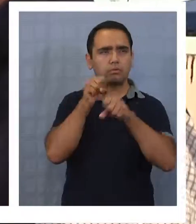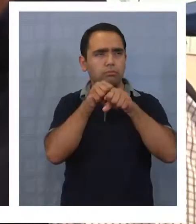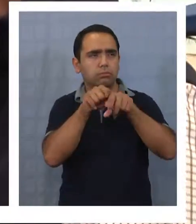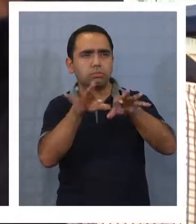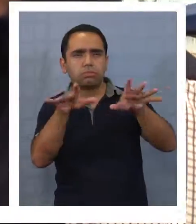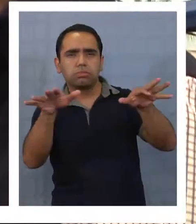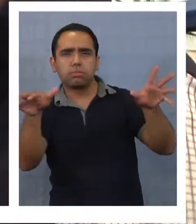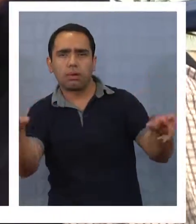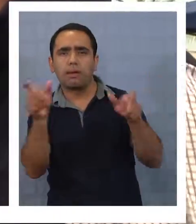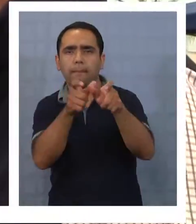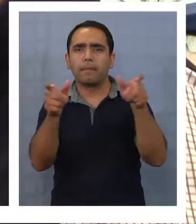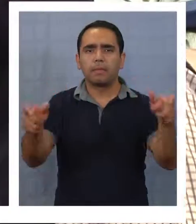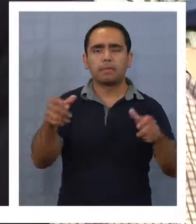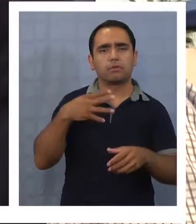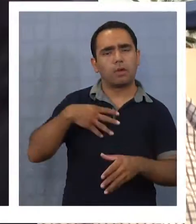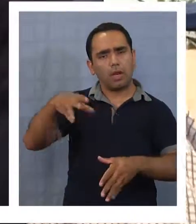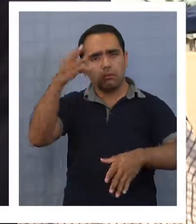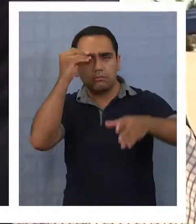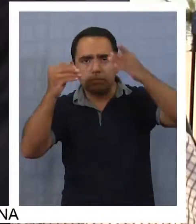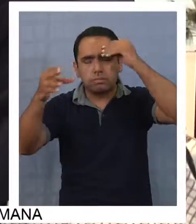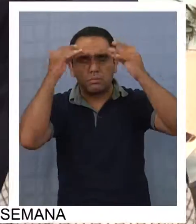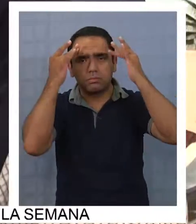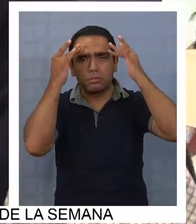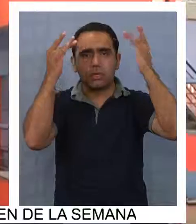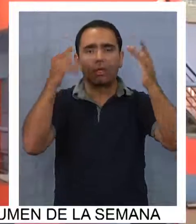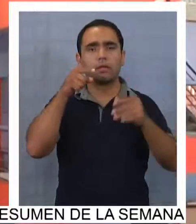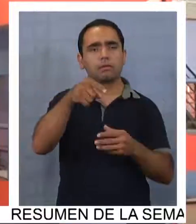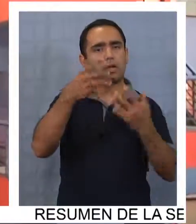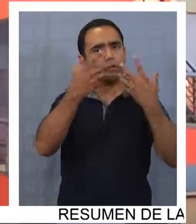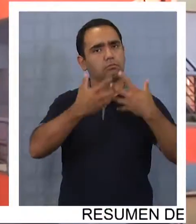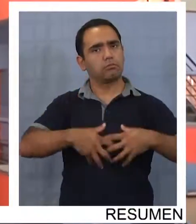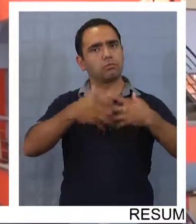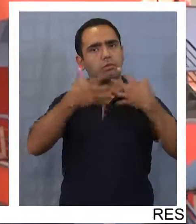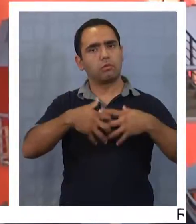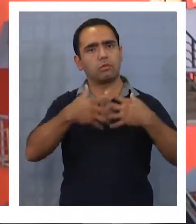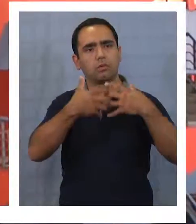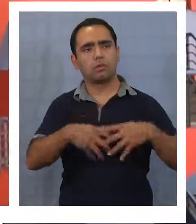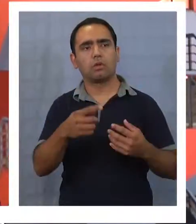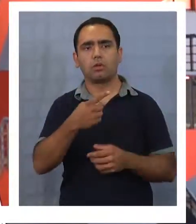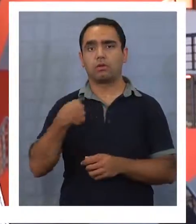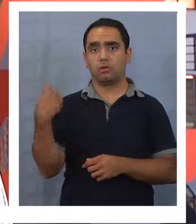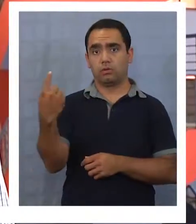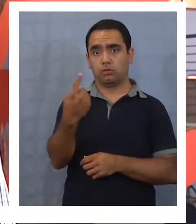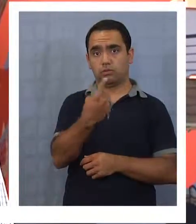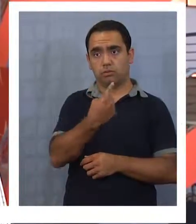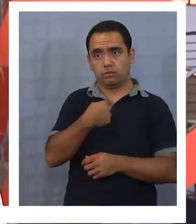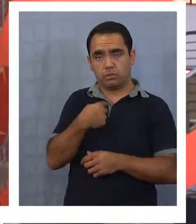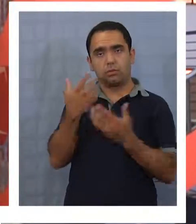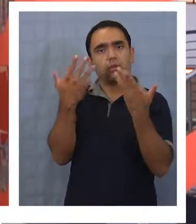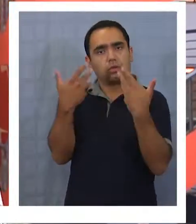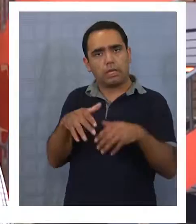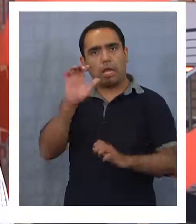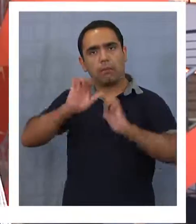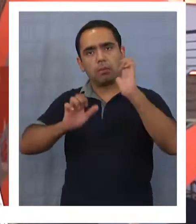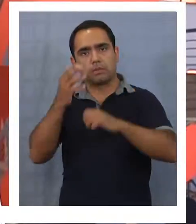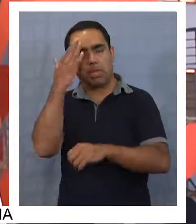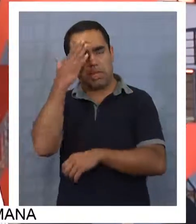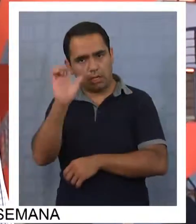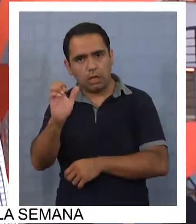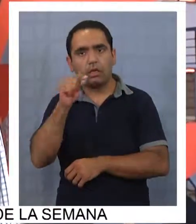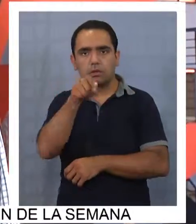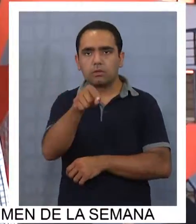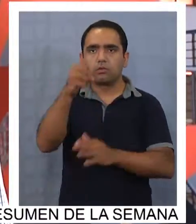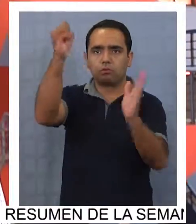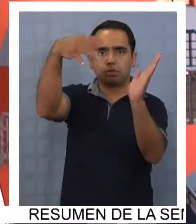conocimiento, capital humano en torno a esta tremenda industria que nosotros en Valhalla estamos